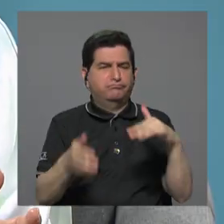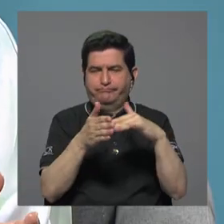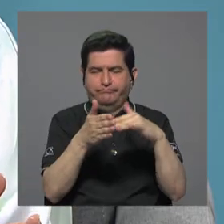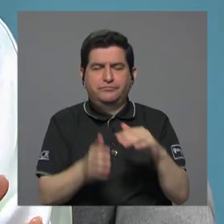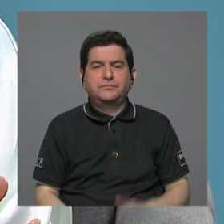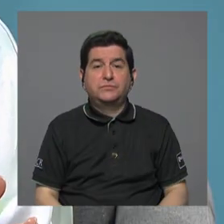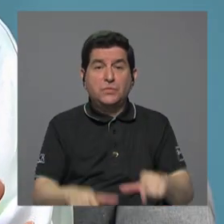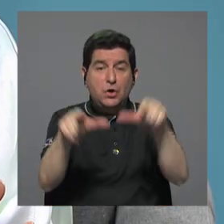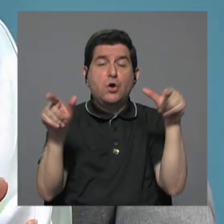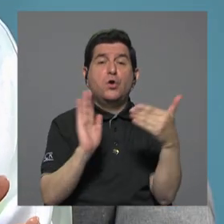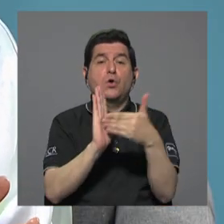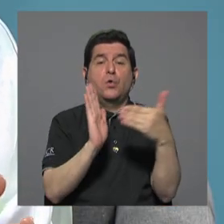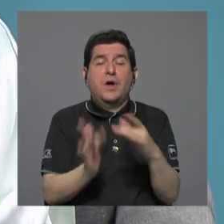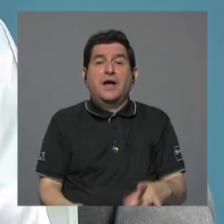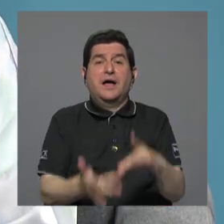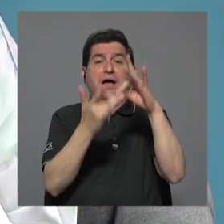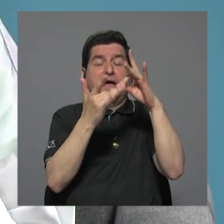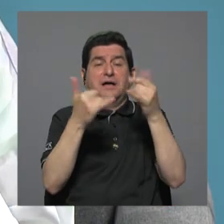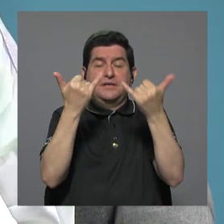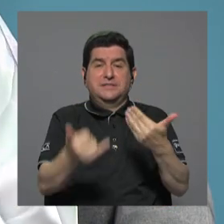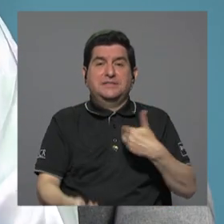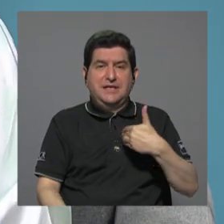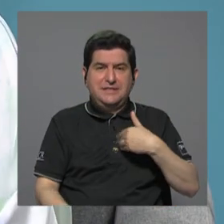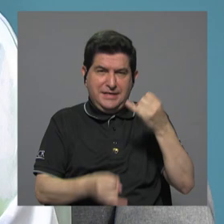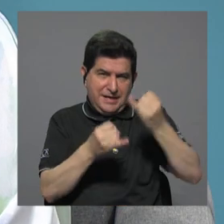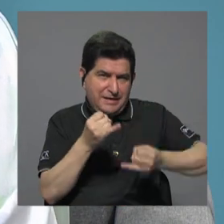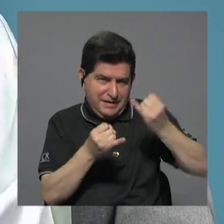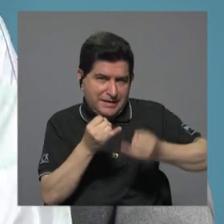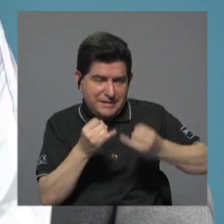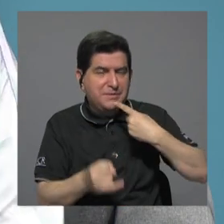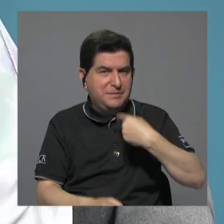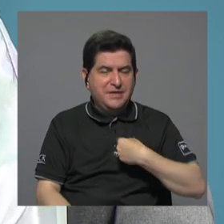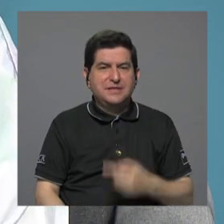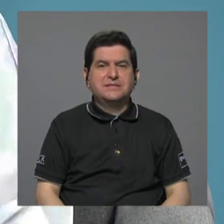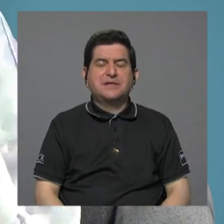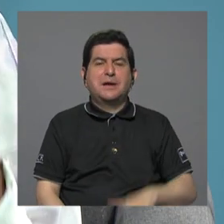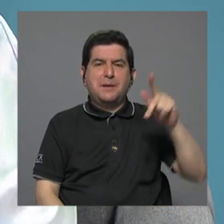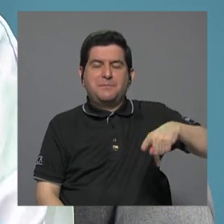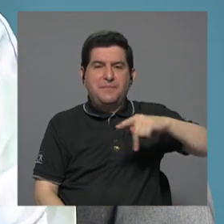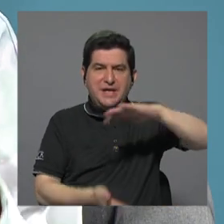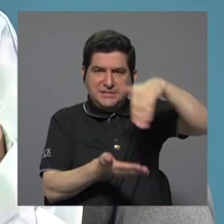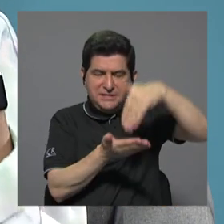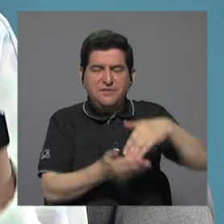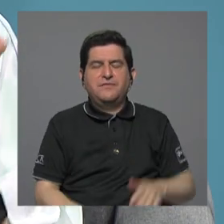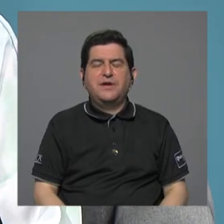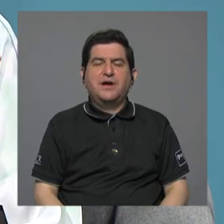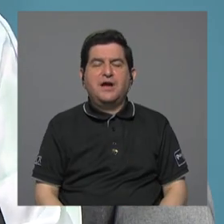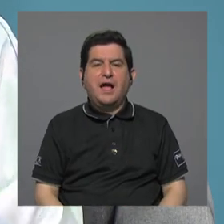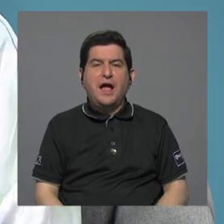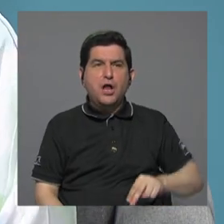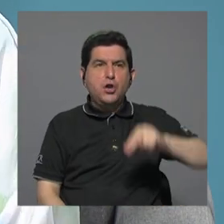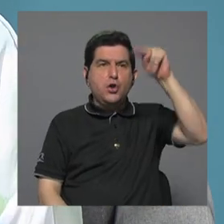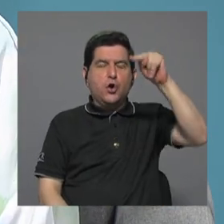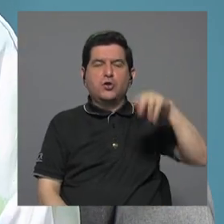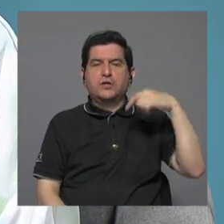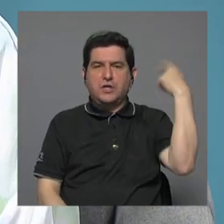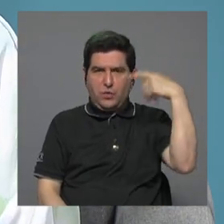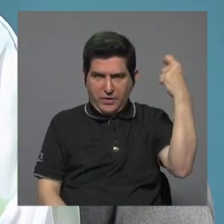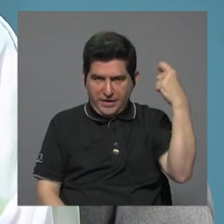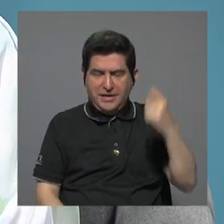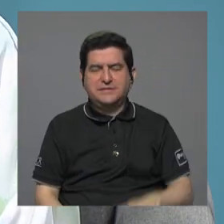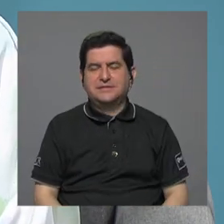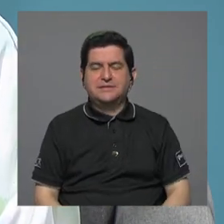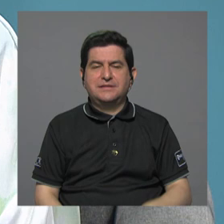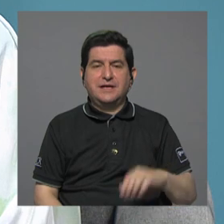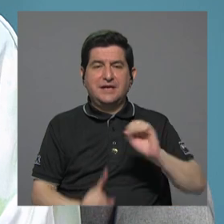zonas más afectadas, dice el reportaje, ya tenemos que ir saliendo, están diciendo, es Pacífico Central, Huetar Norte y Chorotega, son las que